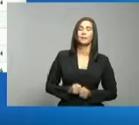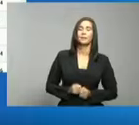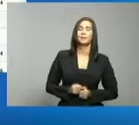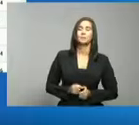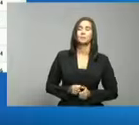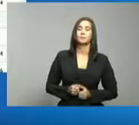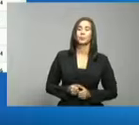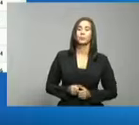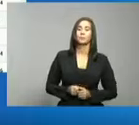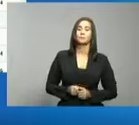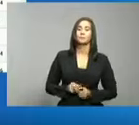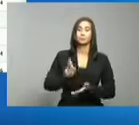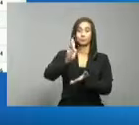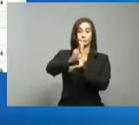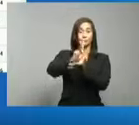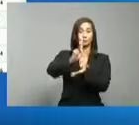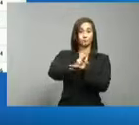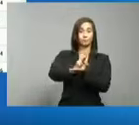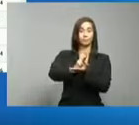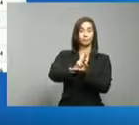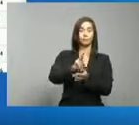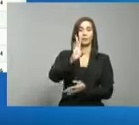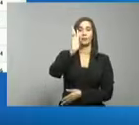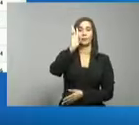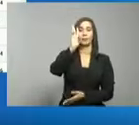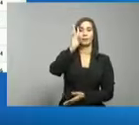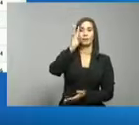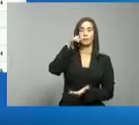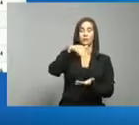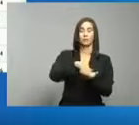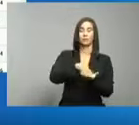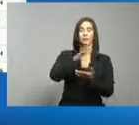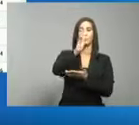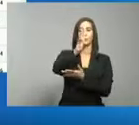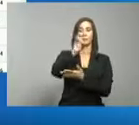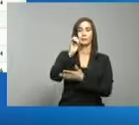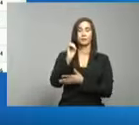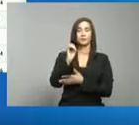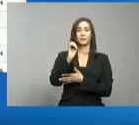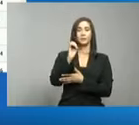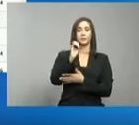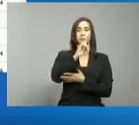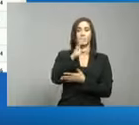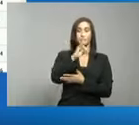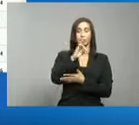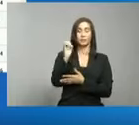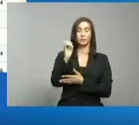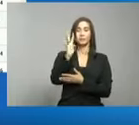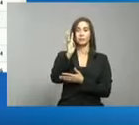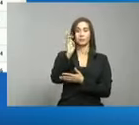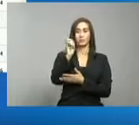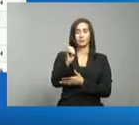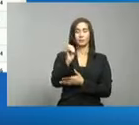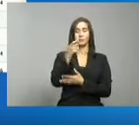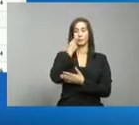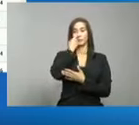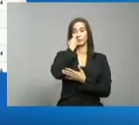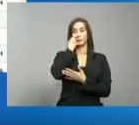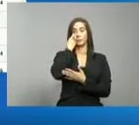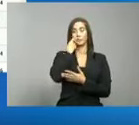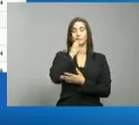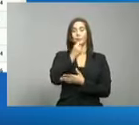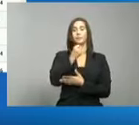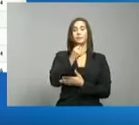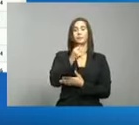La Vega, 6.760 casos de pruebas realizadas,